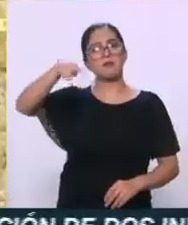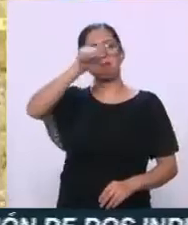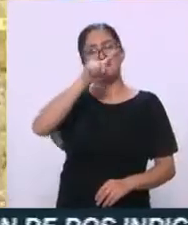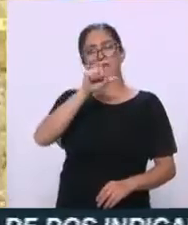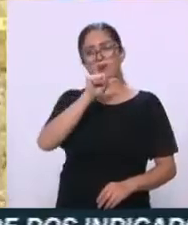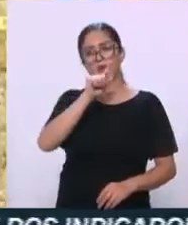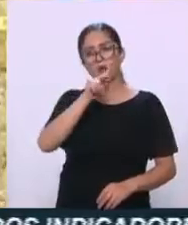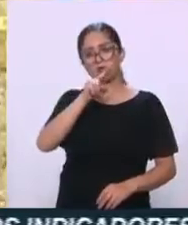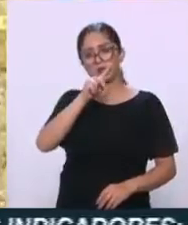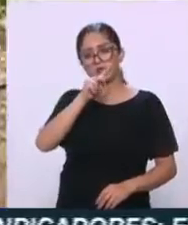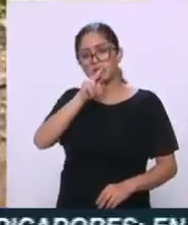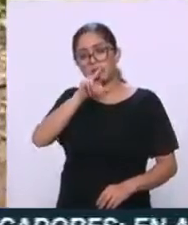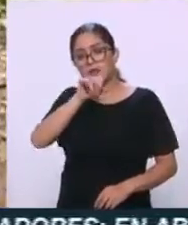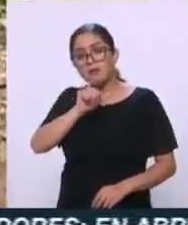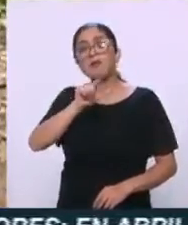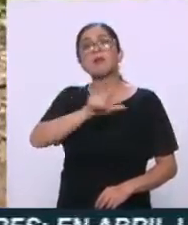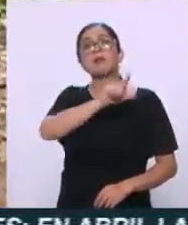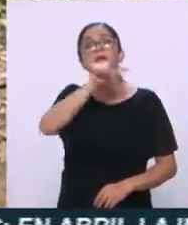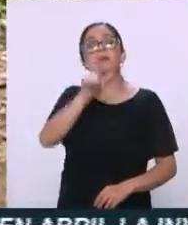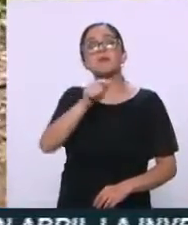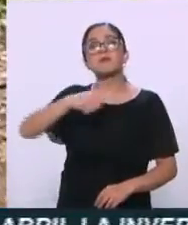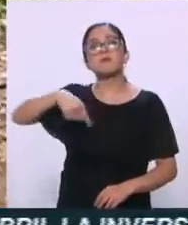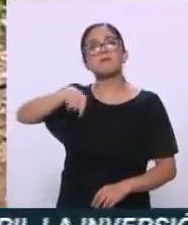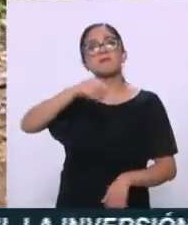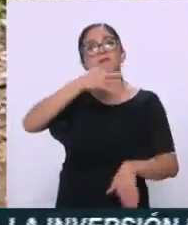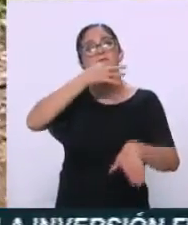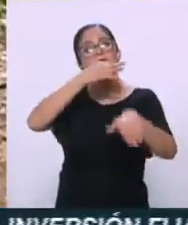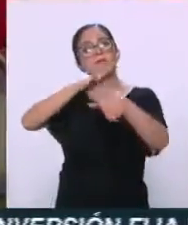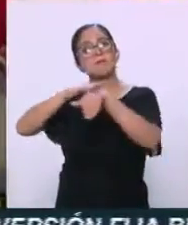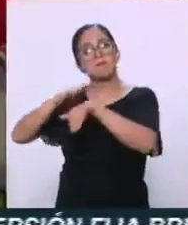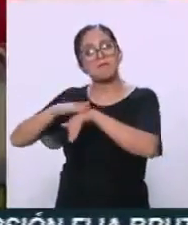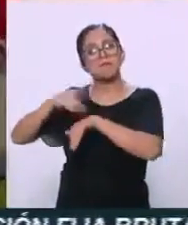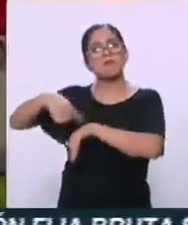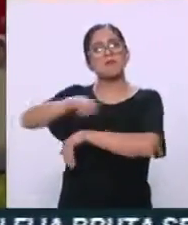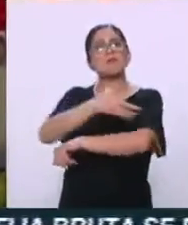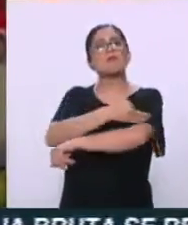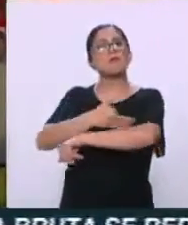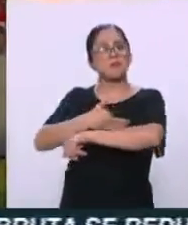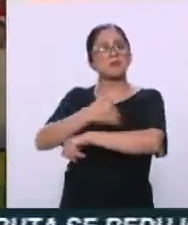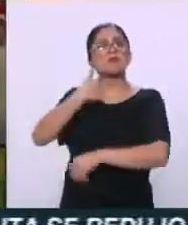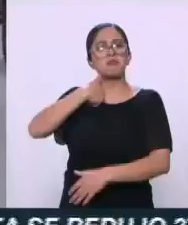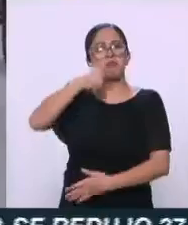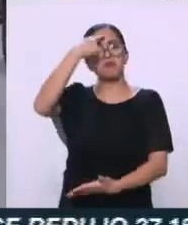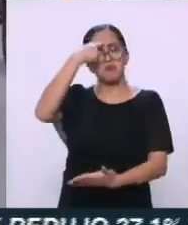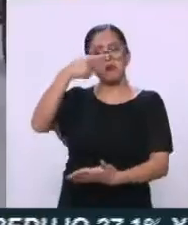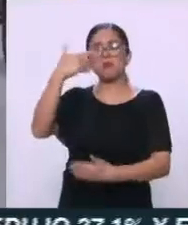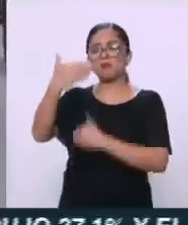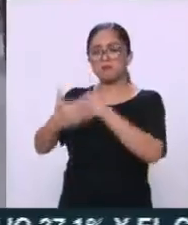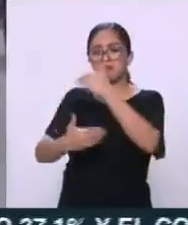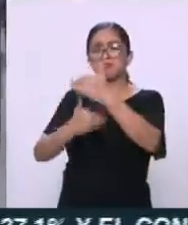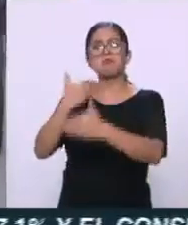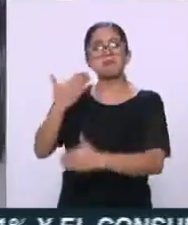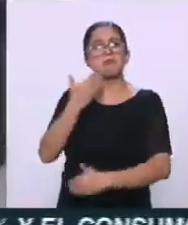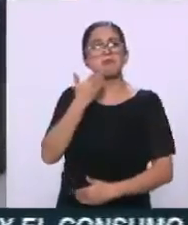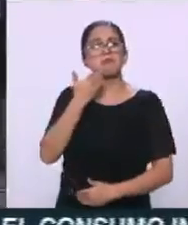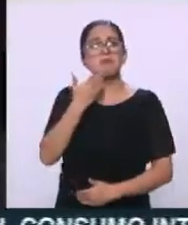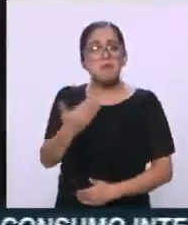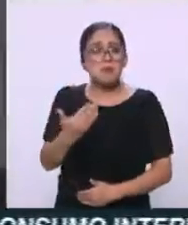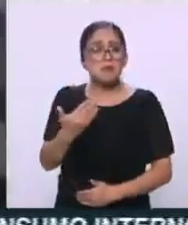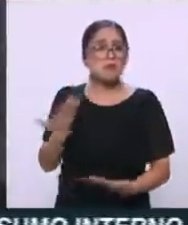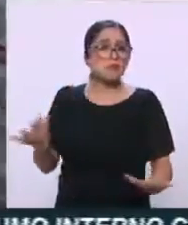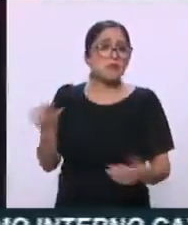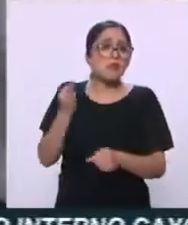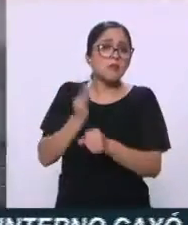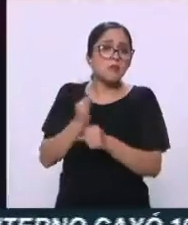a través del cual se notificó a los familiares, pues creo que fue el correcto. Entonces, en esa virtud, pues no nos queda más que